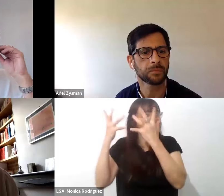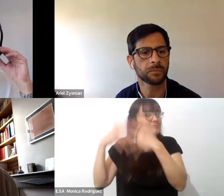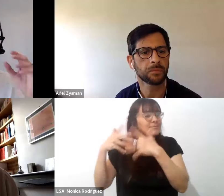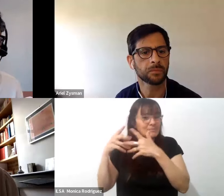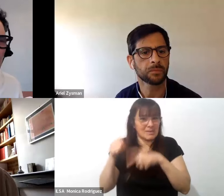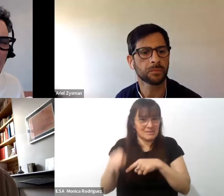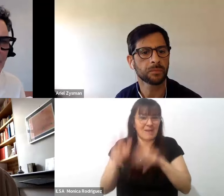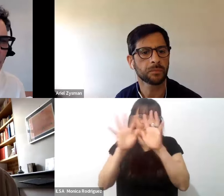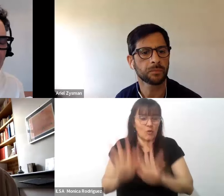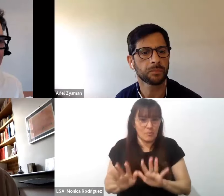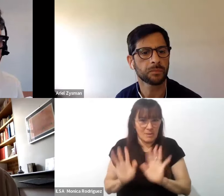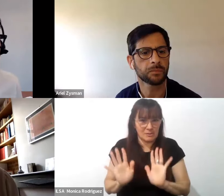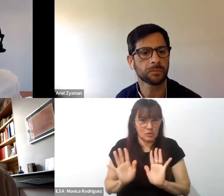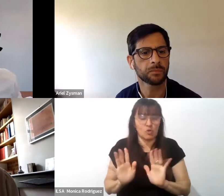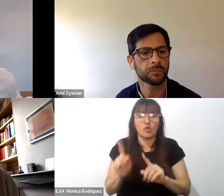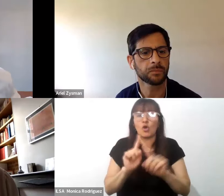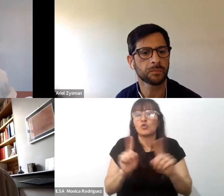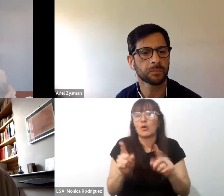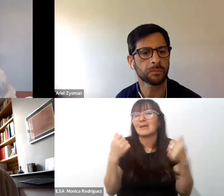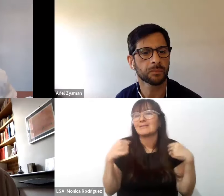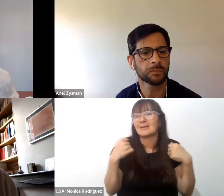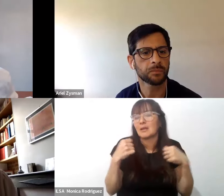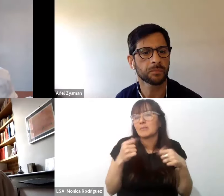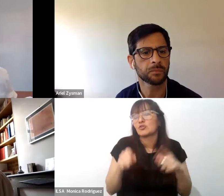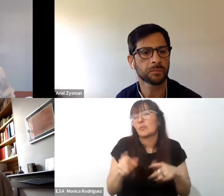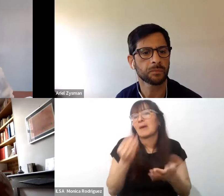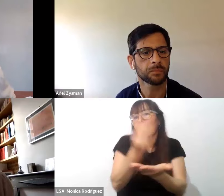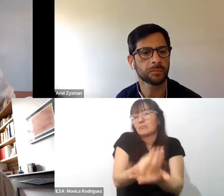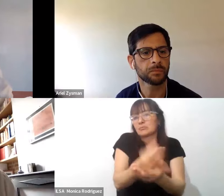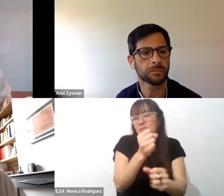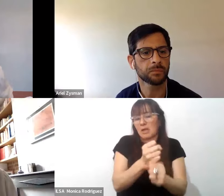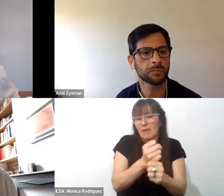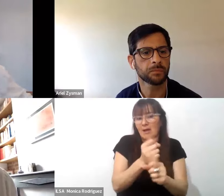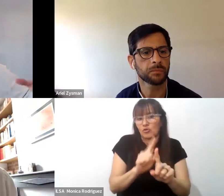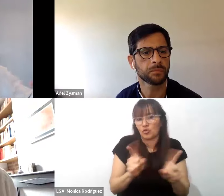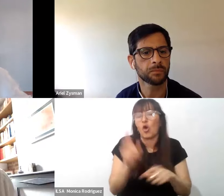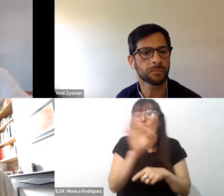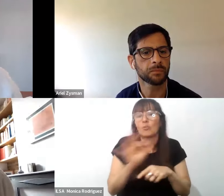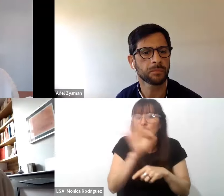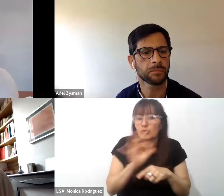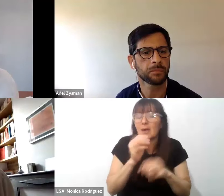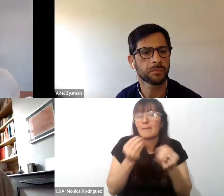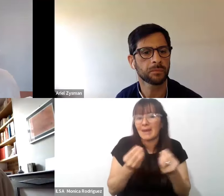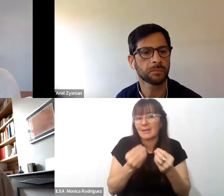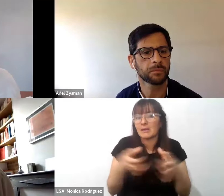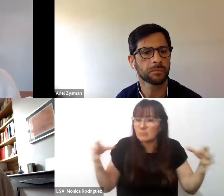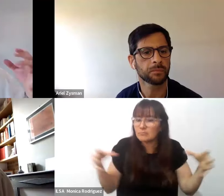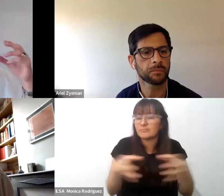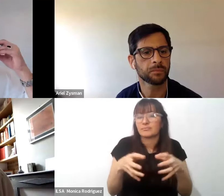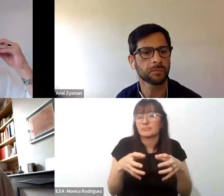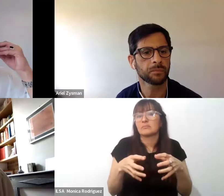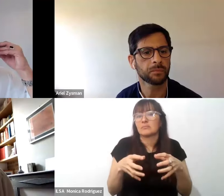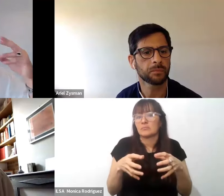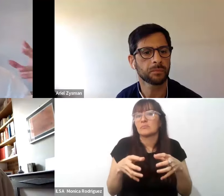para pensar no solamente como el entrenamiento para ocupar un puesto de trabajo sino también como la oportunidad para conformar comunidades de interpretación